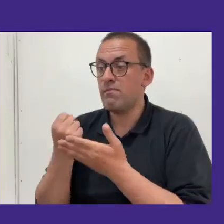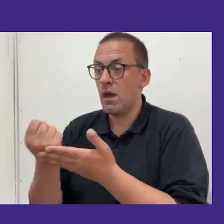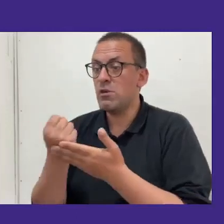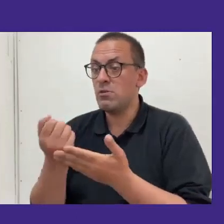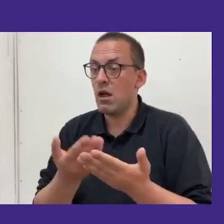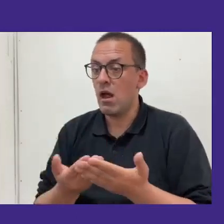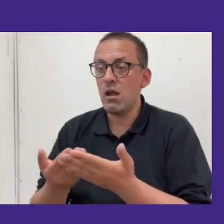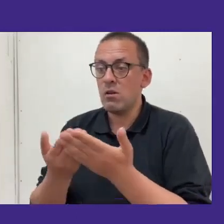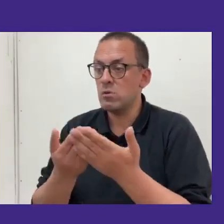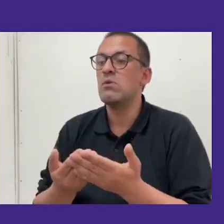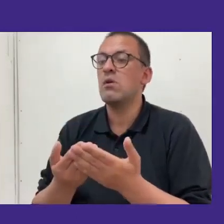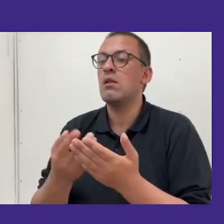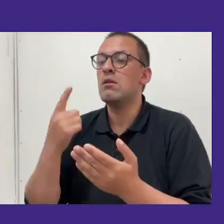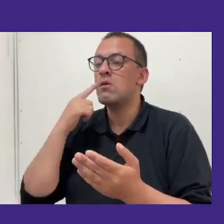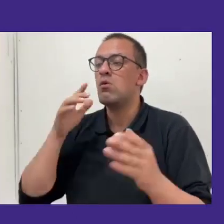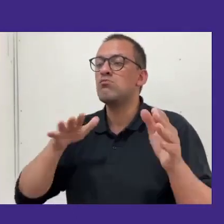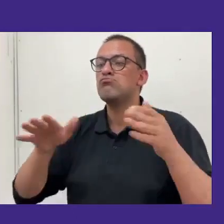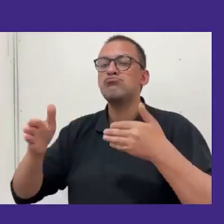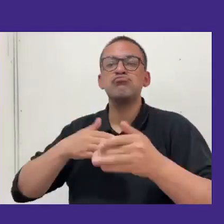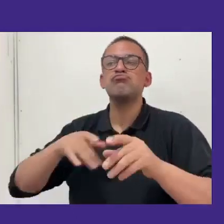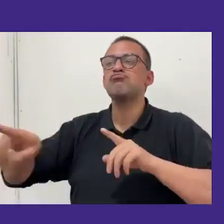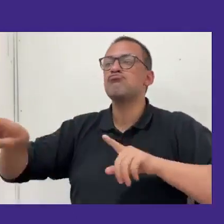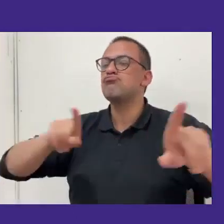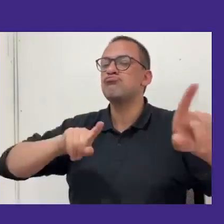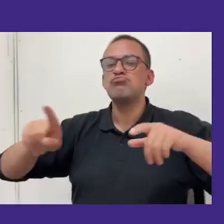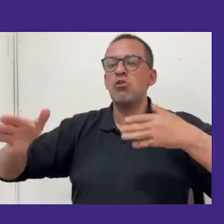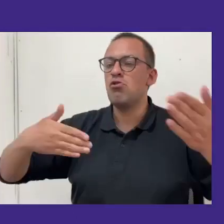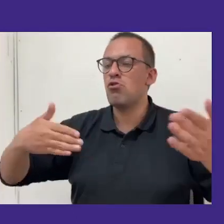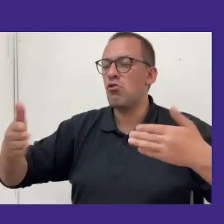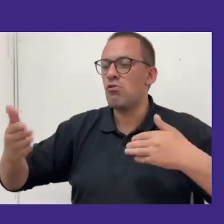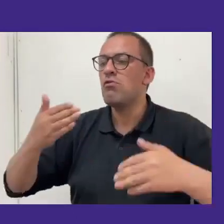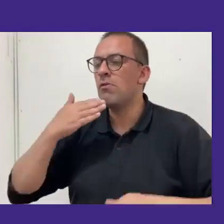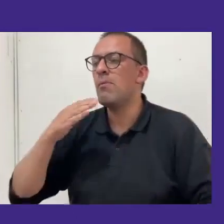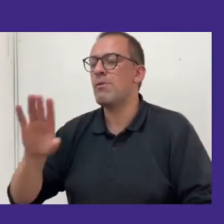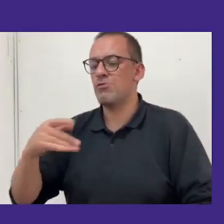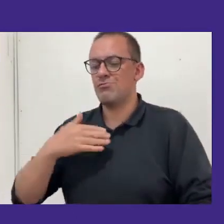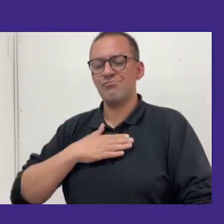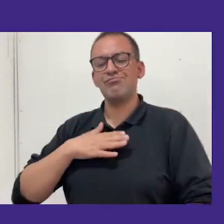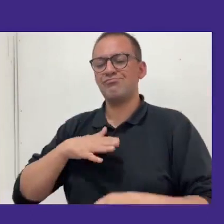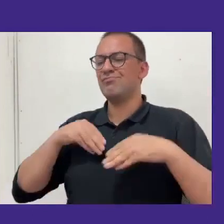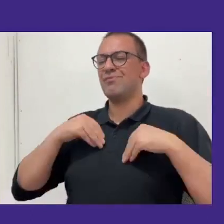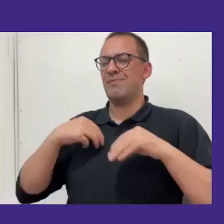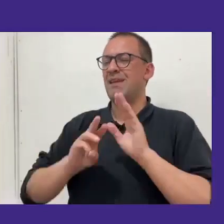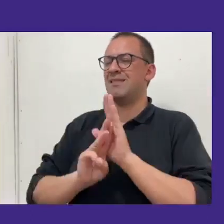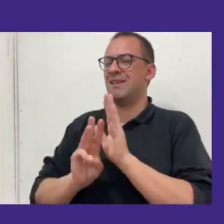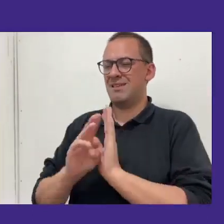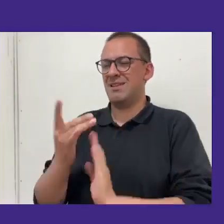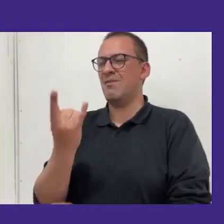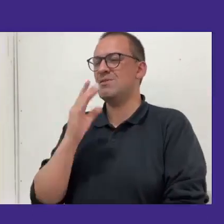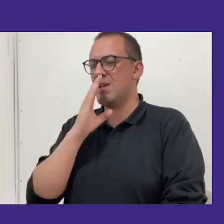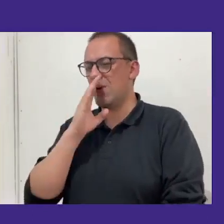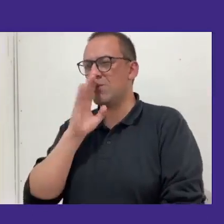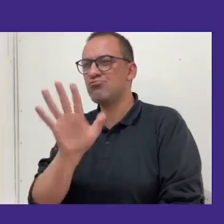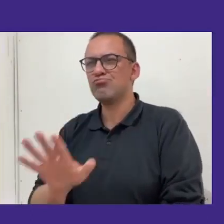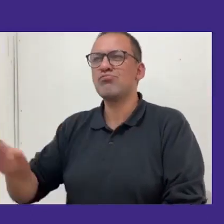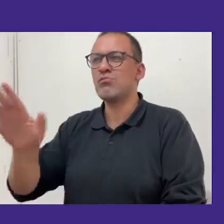estudiantes a orientarse en el campus y a encontrar la identidad de la Universidad de Concepción.